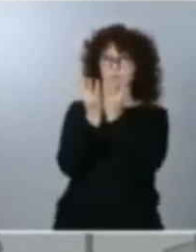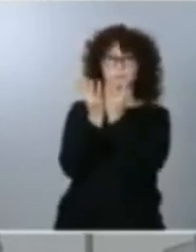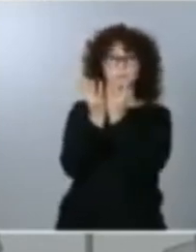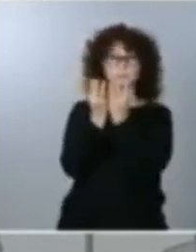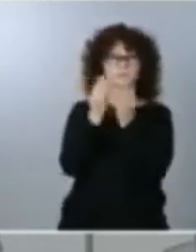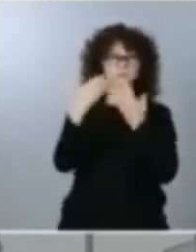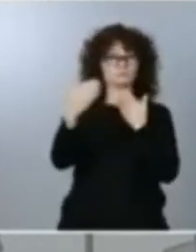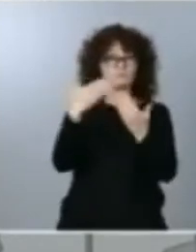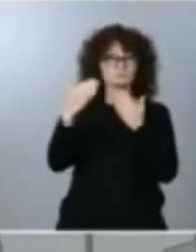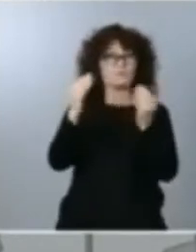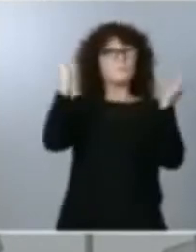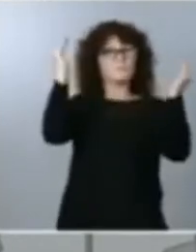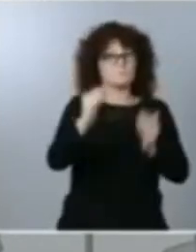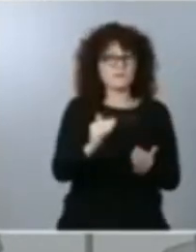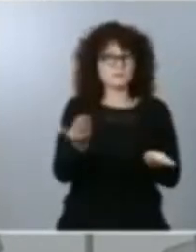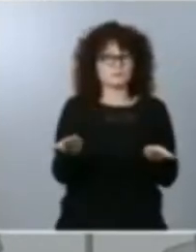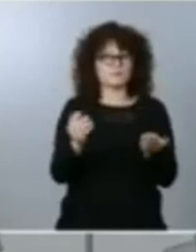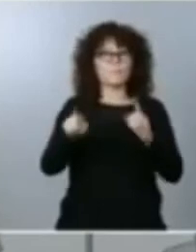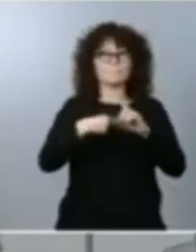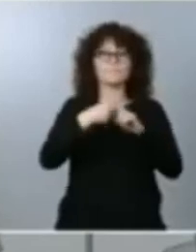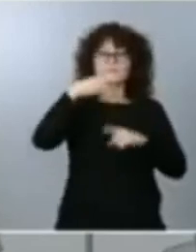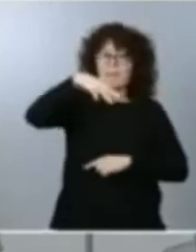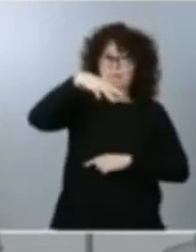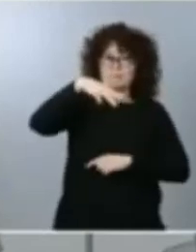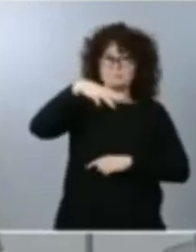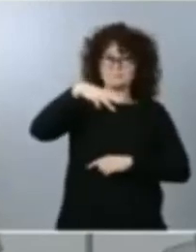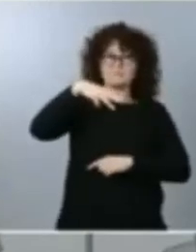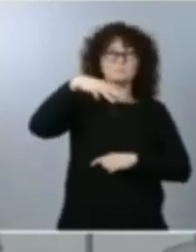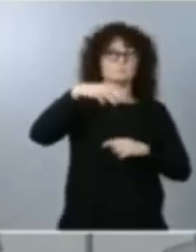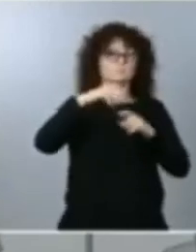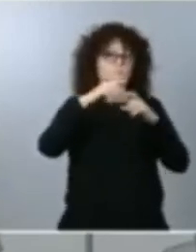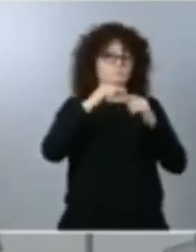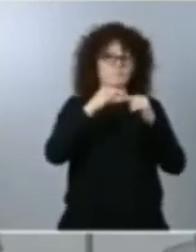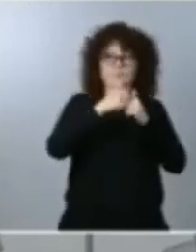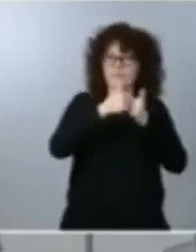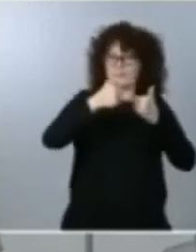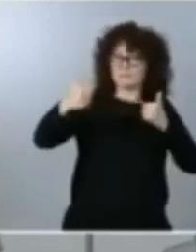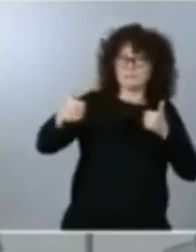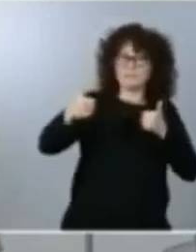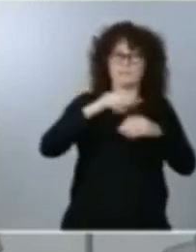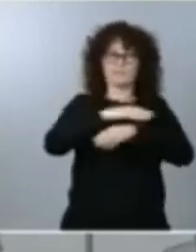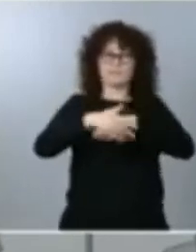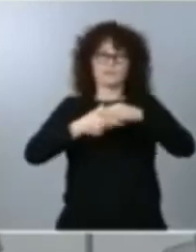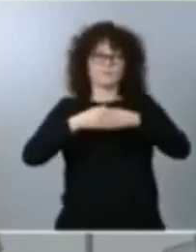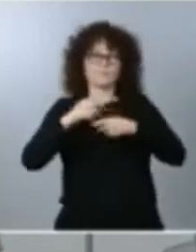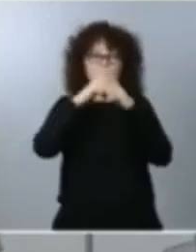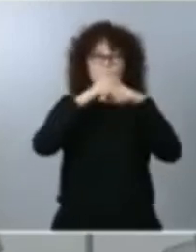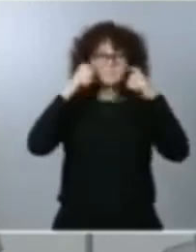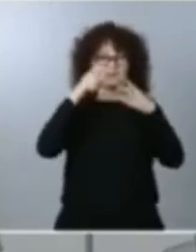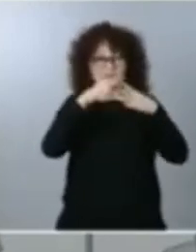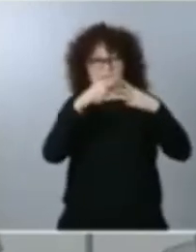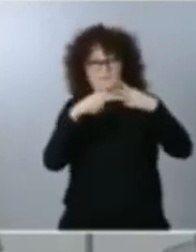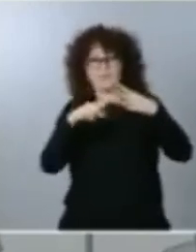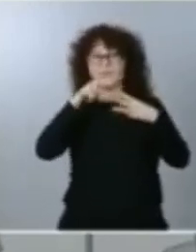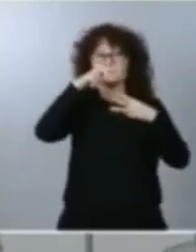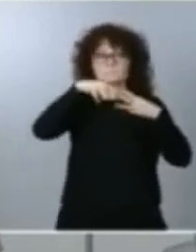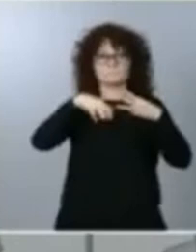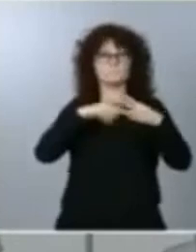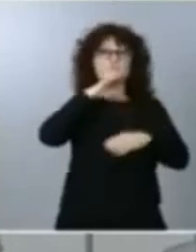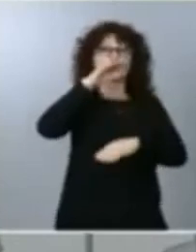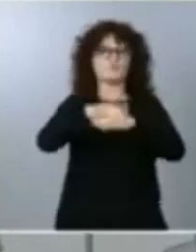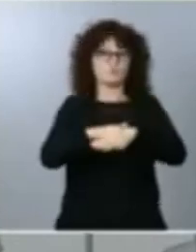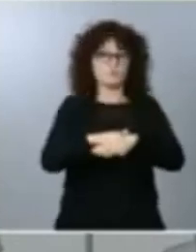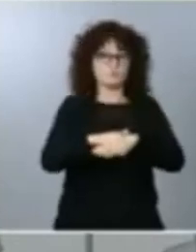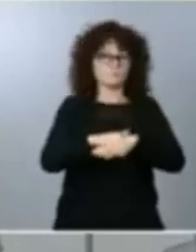de distancia de lavado y de mascarillas y esto es lo que tenemos que hacer lo que tenemos que hacer nosotros como